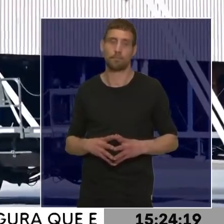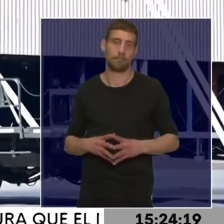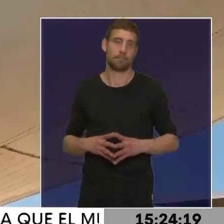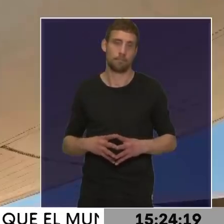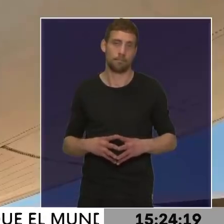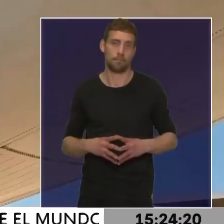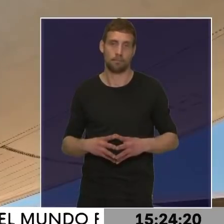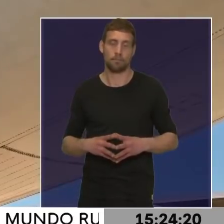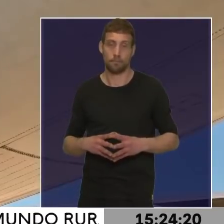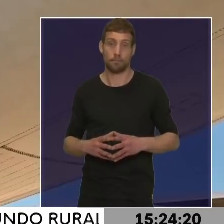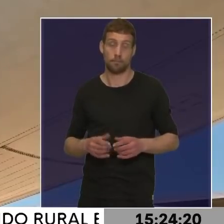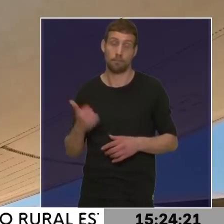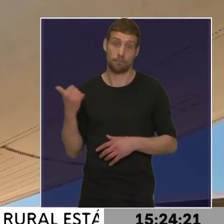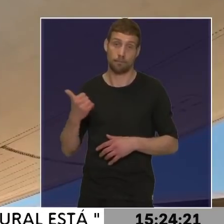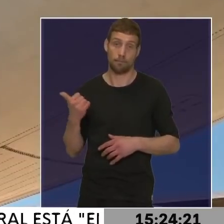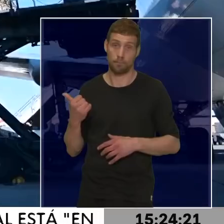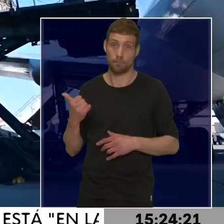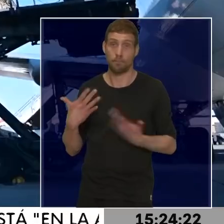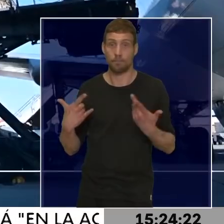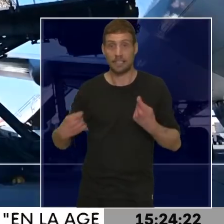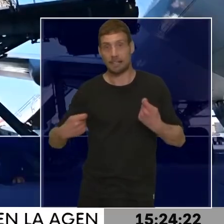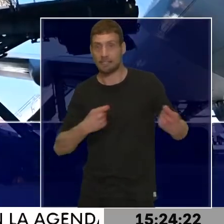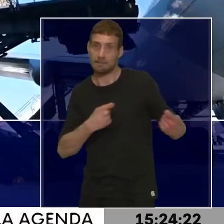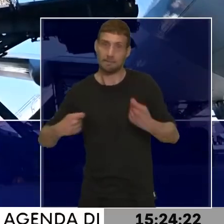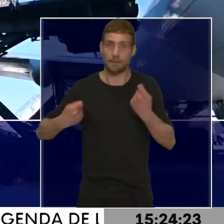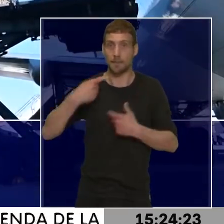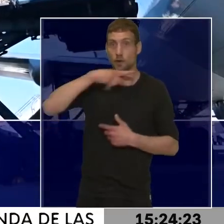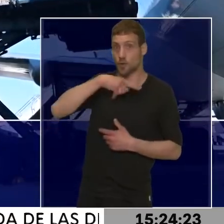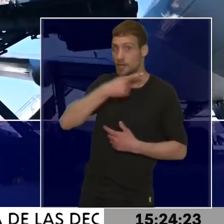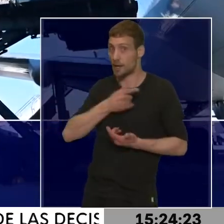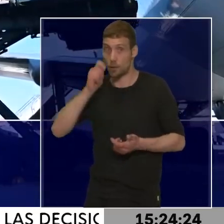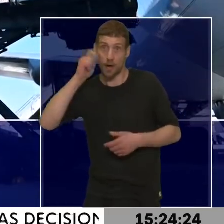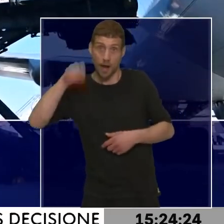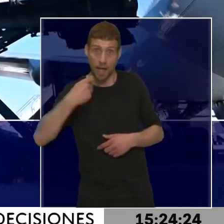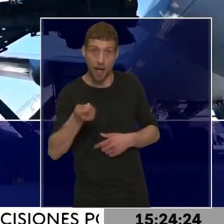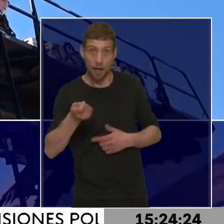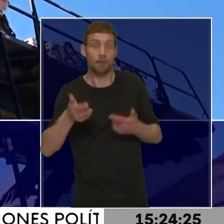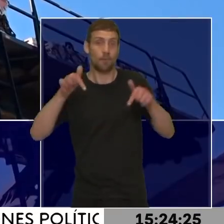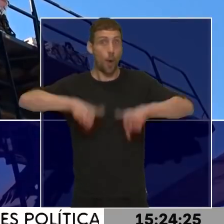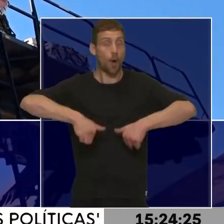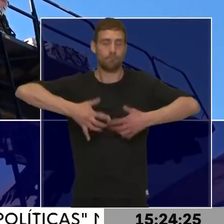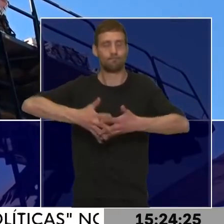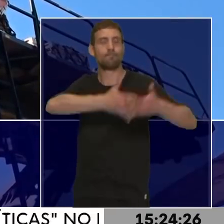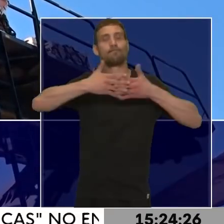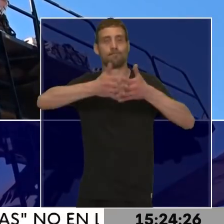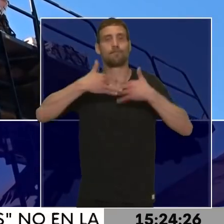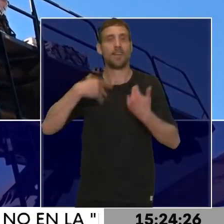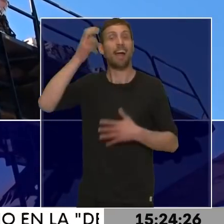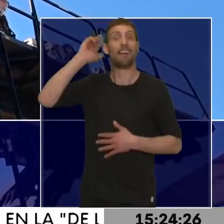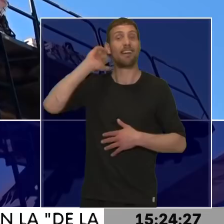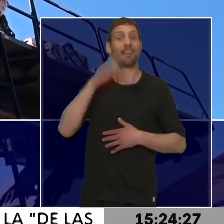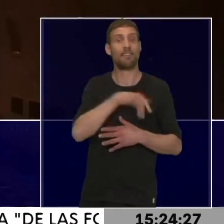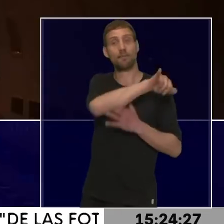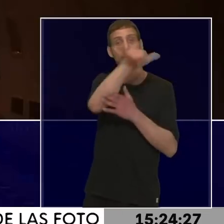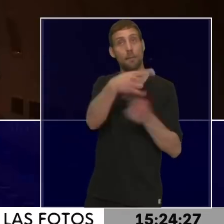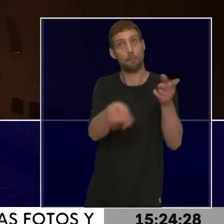Pues en medio de la creciente tensión entre Rusia y Ucrania, hoy Estados Unidos ha enviado a Kiev un nuevo avión